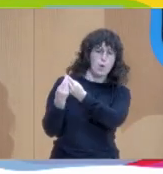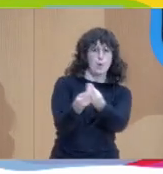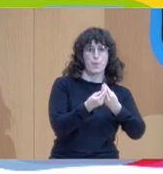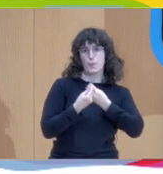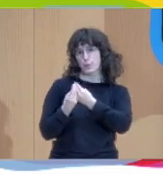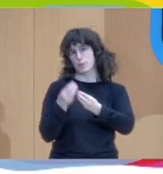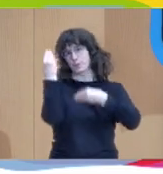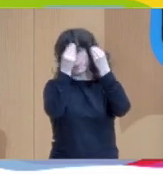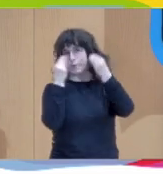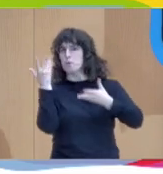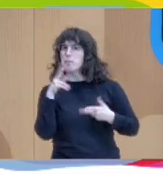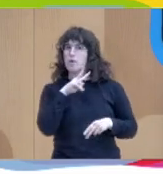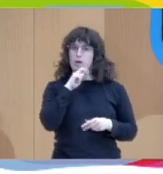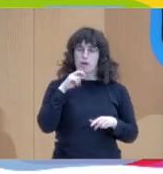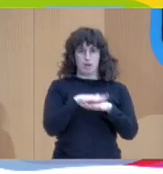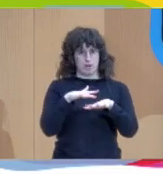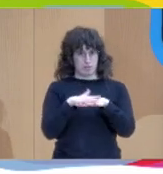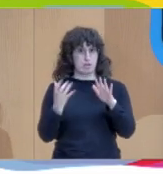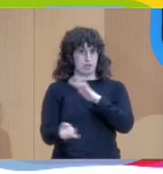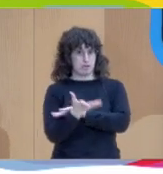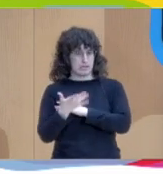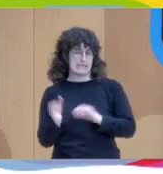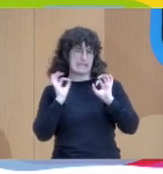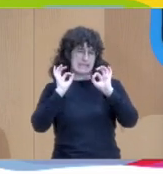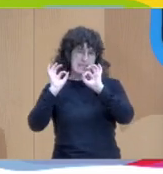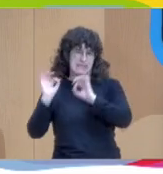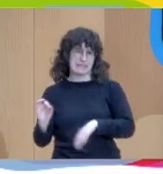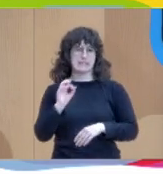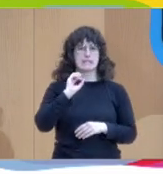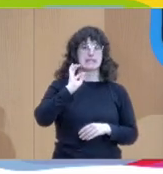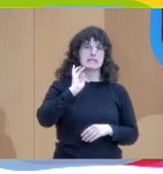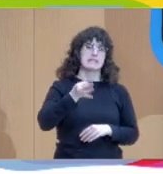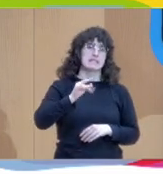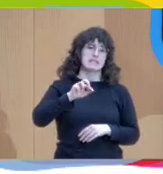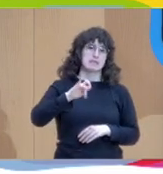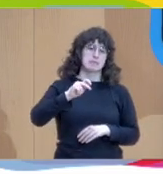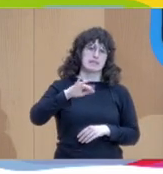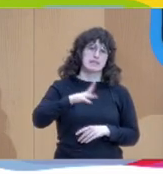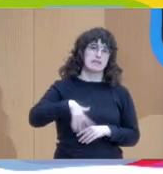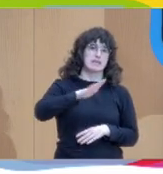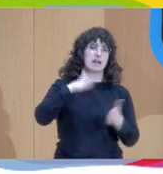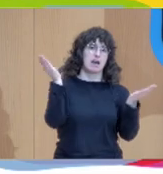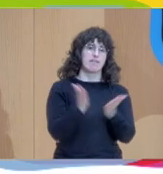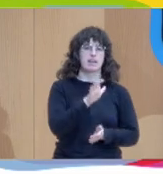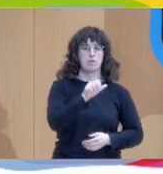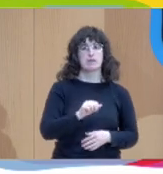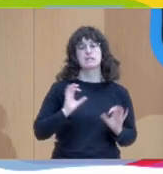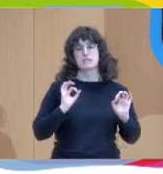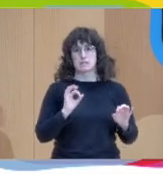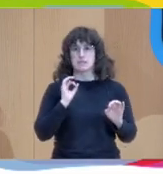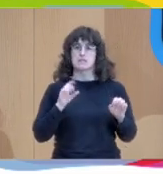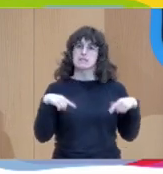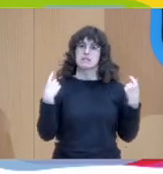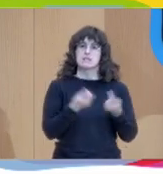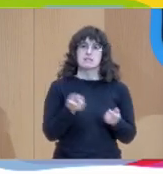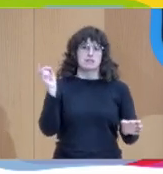que hemos podido crear y, en concreto, la de Siri Miri, que como parte del Valle de Hues formamos parte, para poder crear este pensamiento